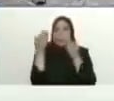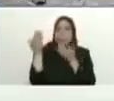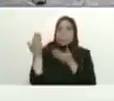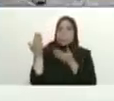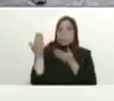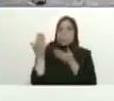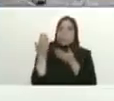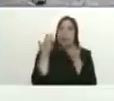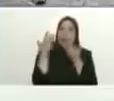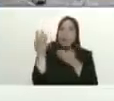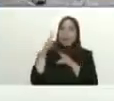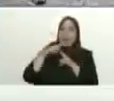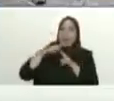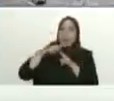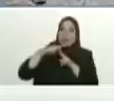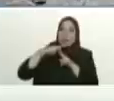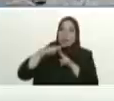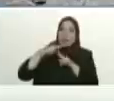Bernal Rosales